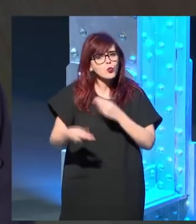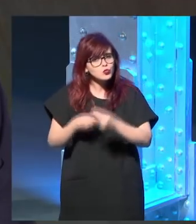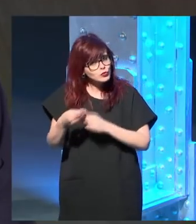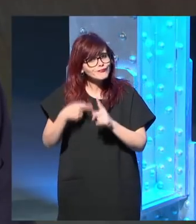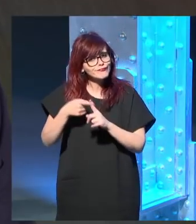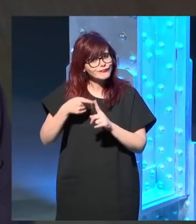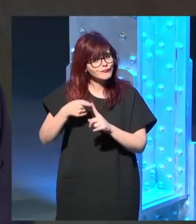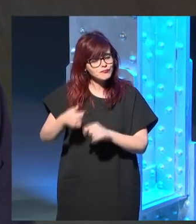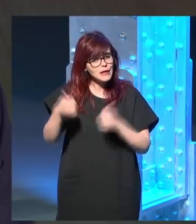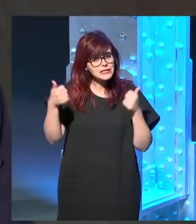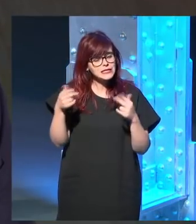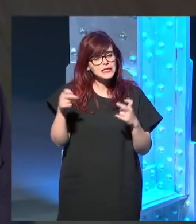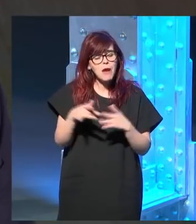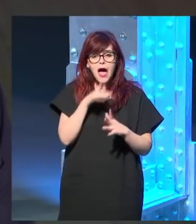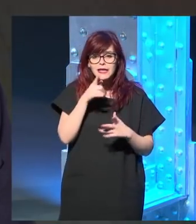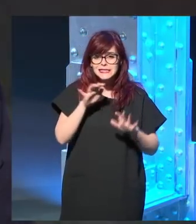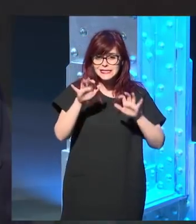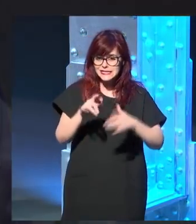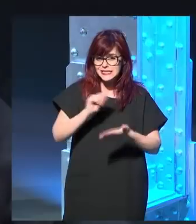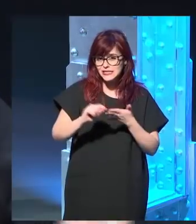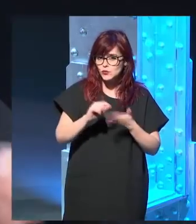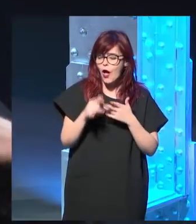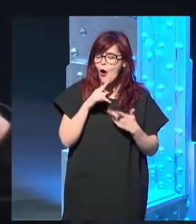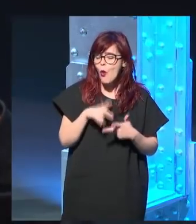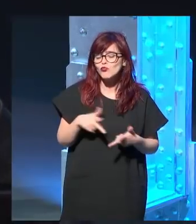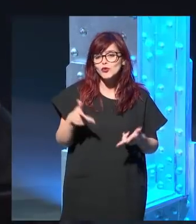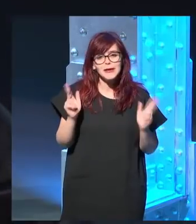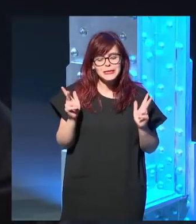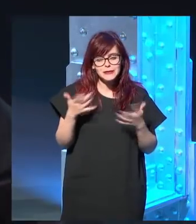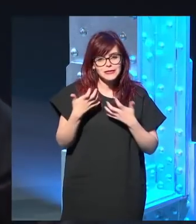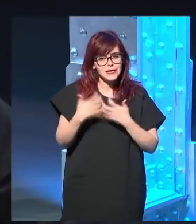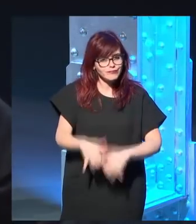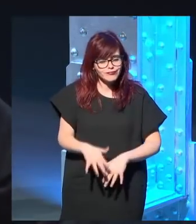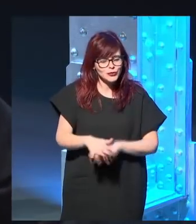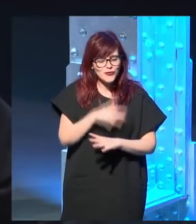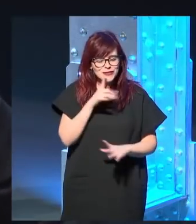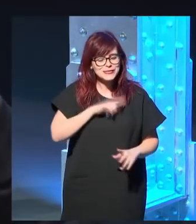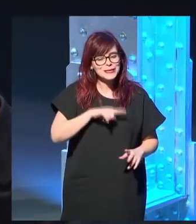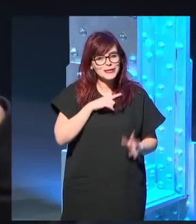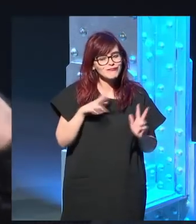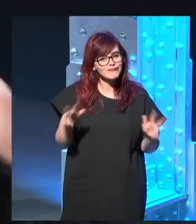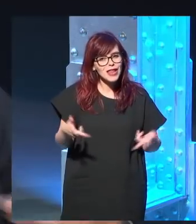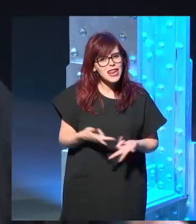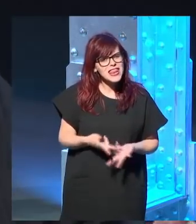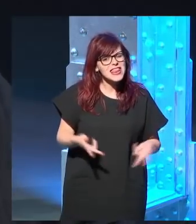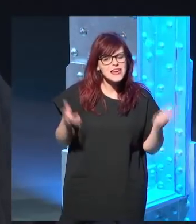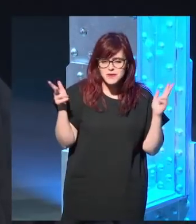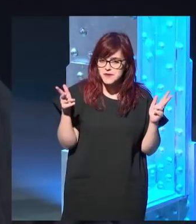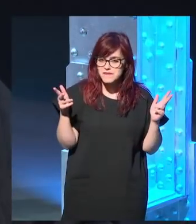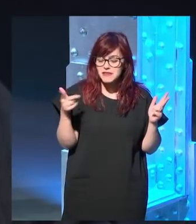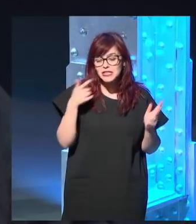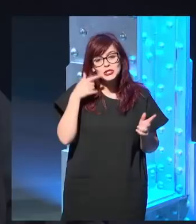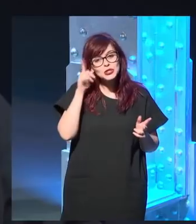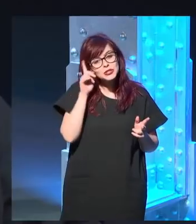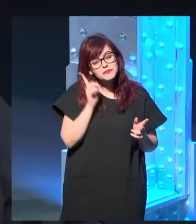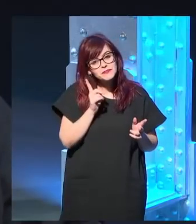voy, me estoy liberando de esa, me estoy, no